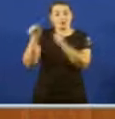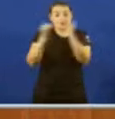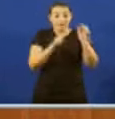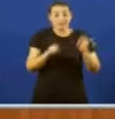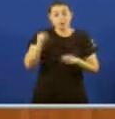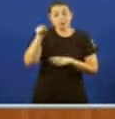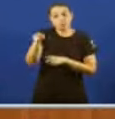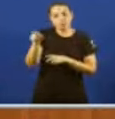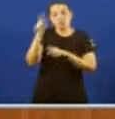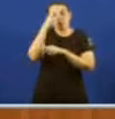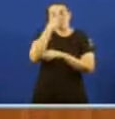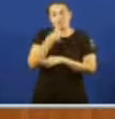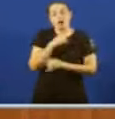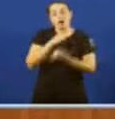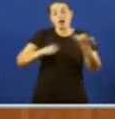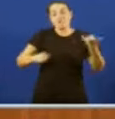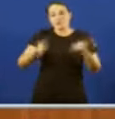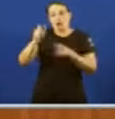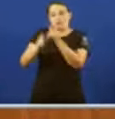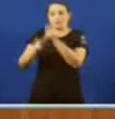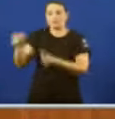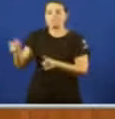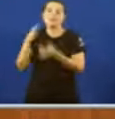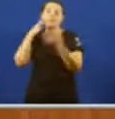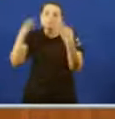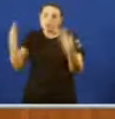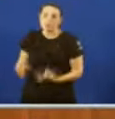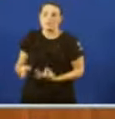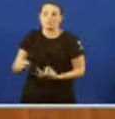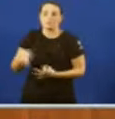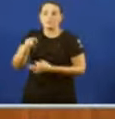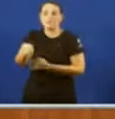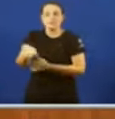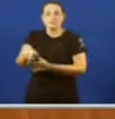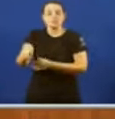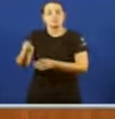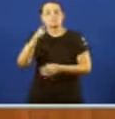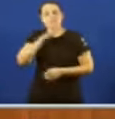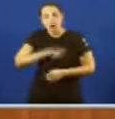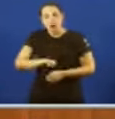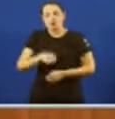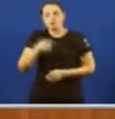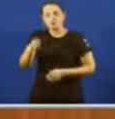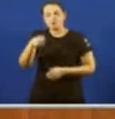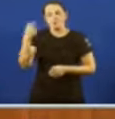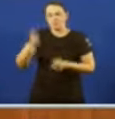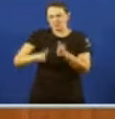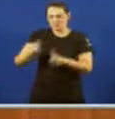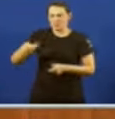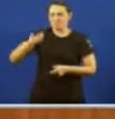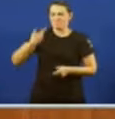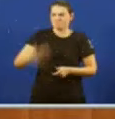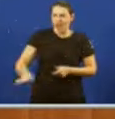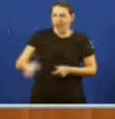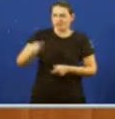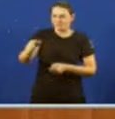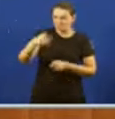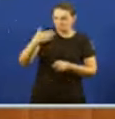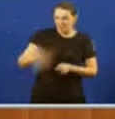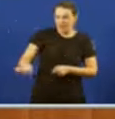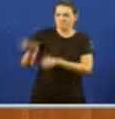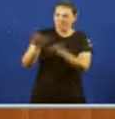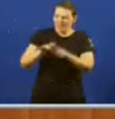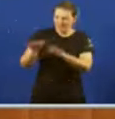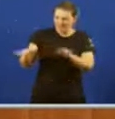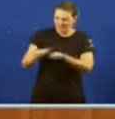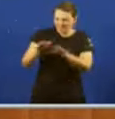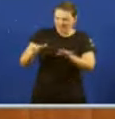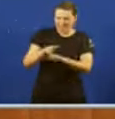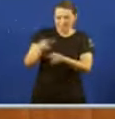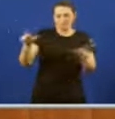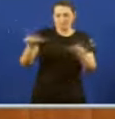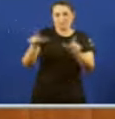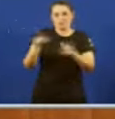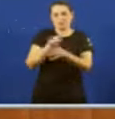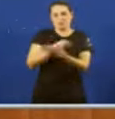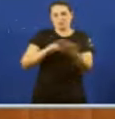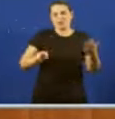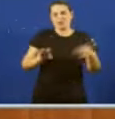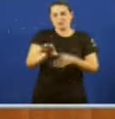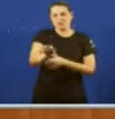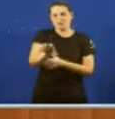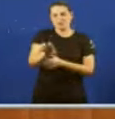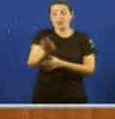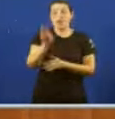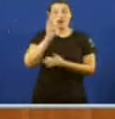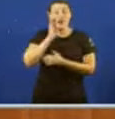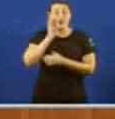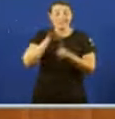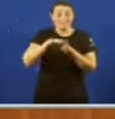comunicación Do sú propio país Isto non é incompetencia Isto é malicia Non é incapacidade De xestionar É manipular Este